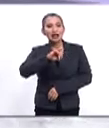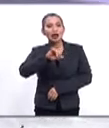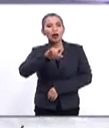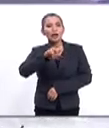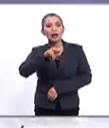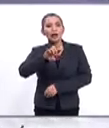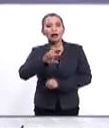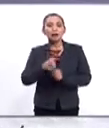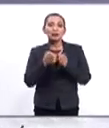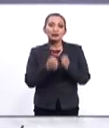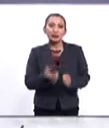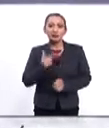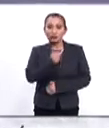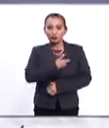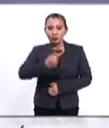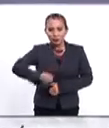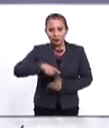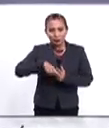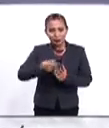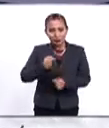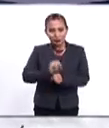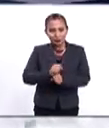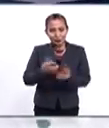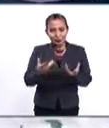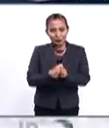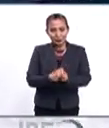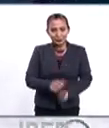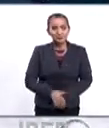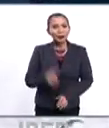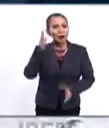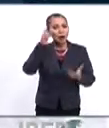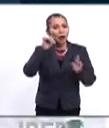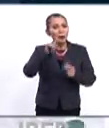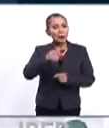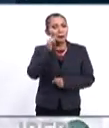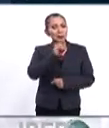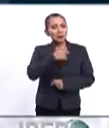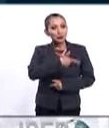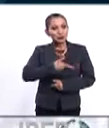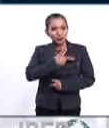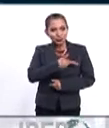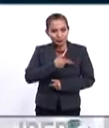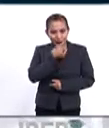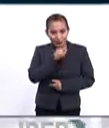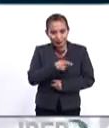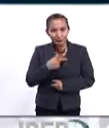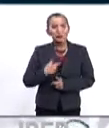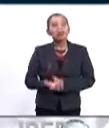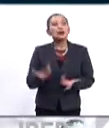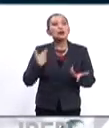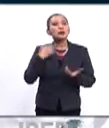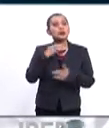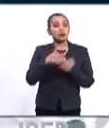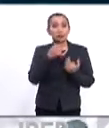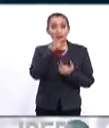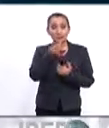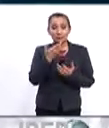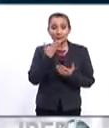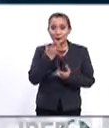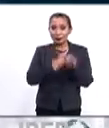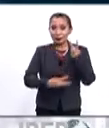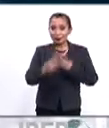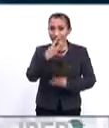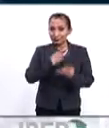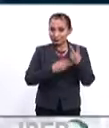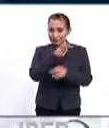Cris, ¿cómo estás? ¡Qué gusto saludarte, iniciar una nueva semana contigo! ¿Qué tal Omar? Como siempre el placer es todo mío y sobre todo, como bien lo dijiste, darles la